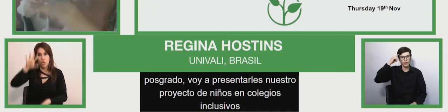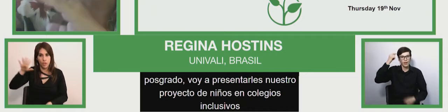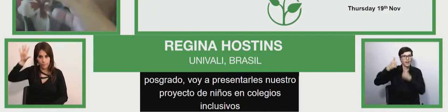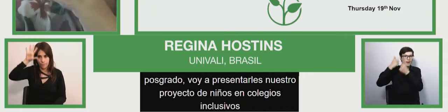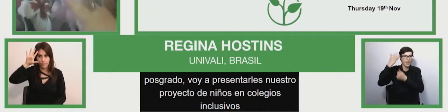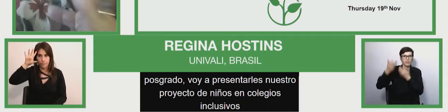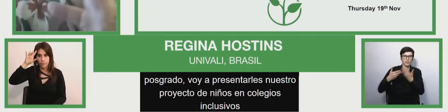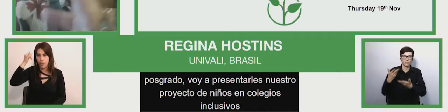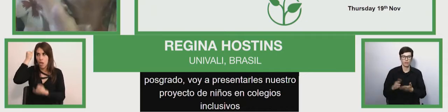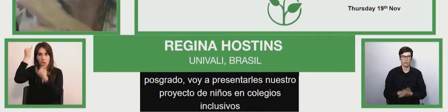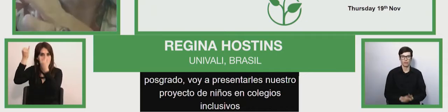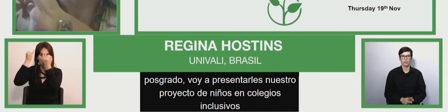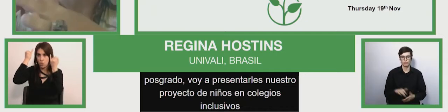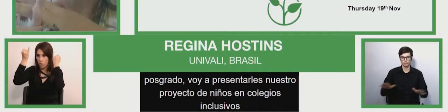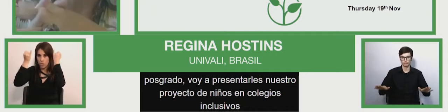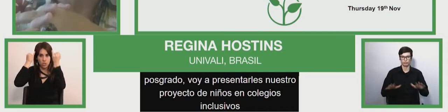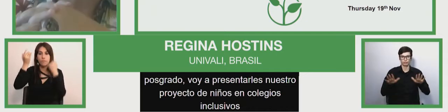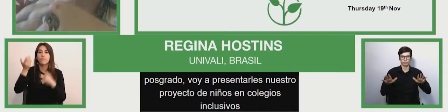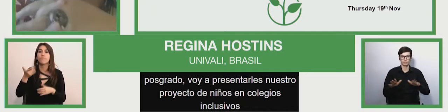la creatividad.